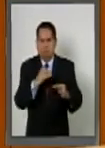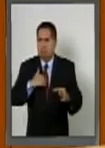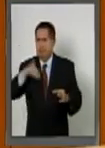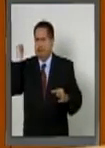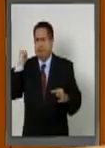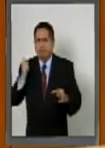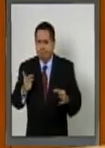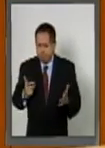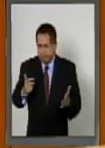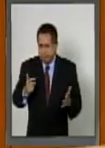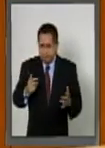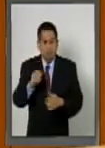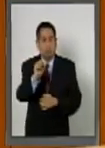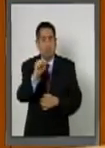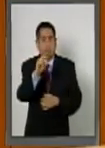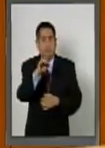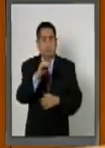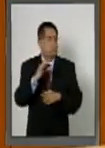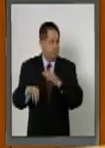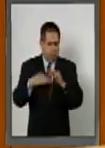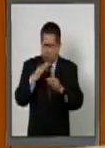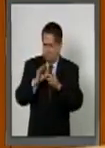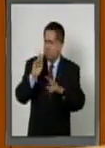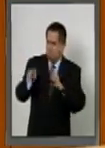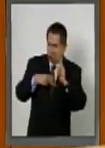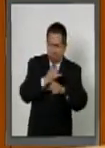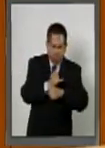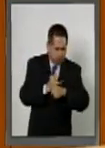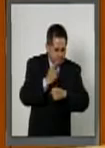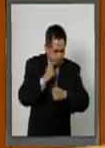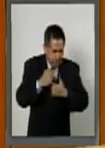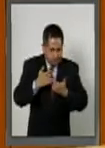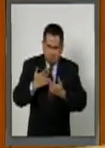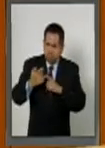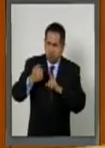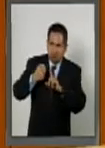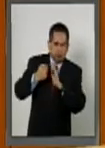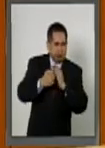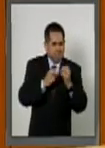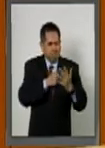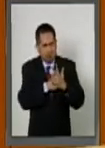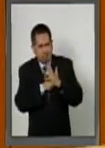cuando Santiago Nieto dice, ya estoy investigando y además me están presionando.